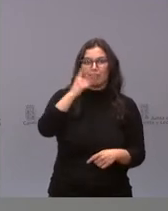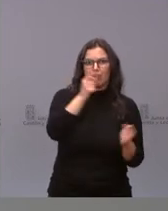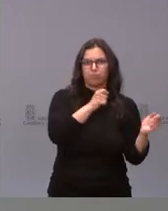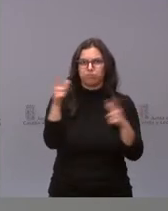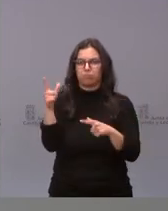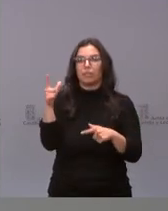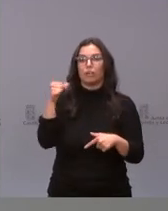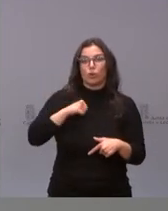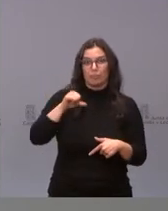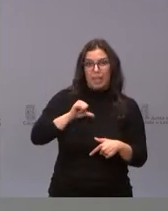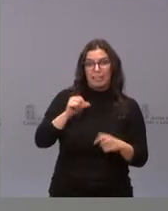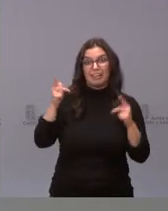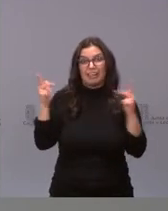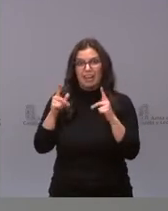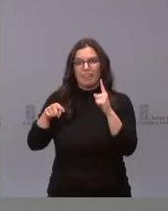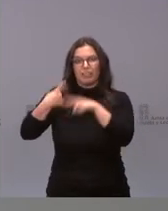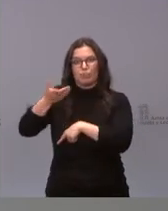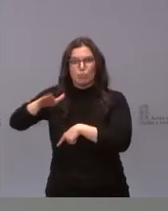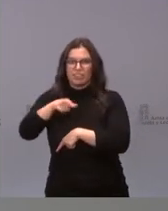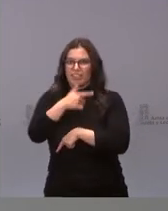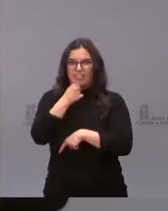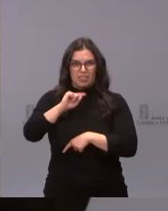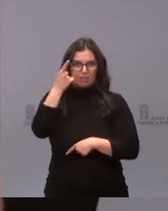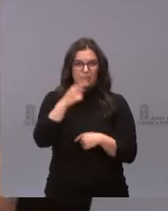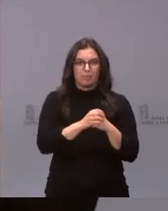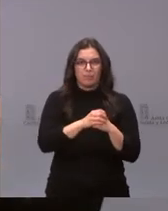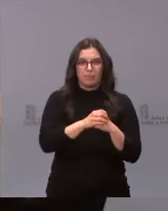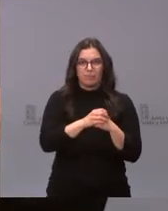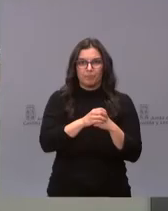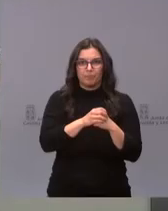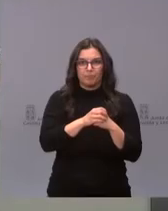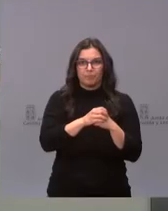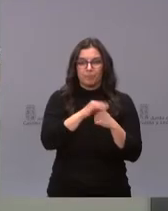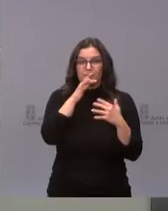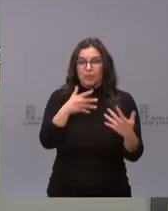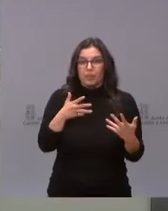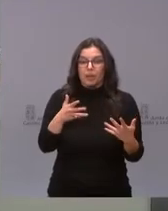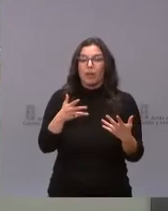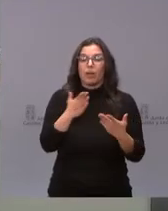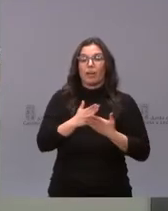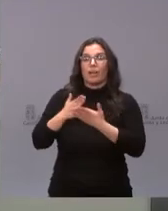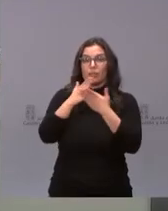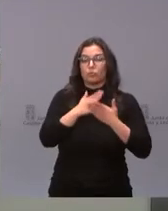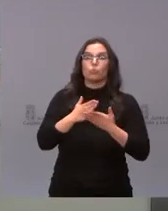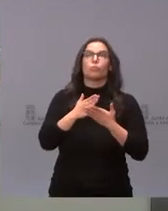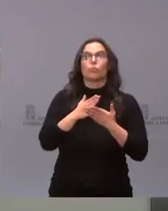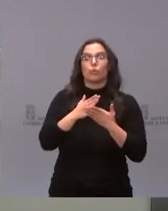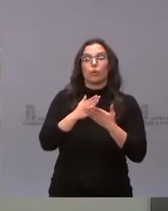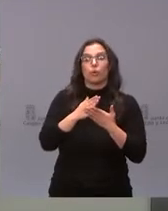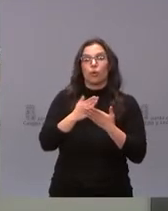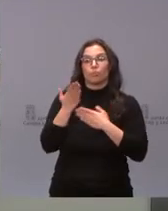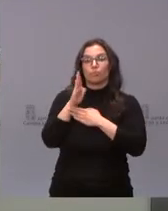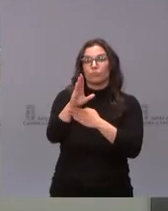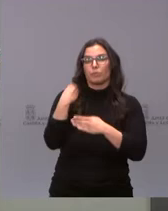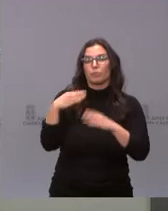de mortalidad. Queremos seguir recordando, y este estudio que traigo hoy es un estudio de Cambridge que se ha publicado